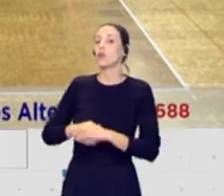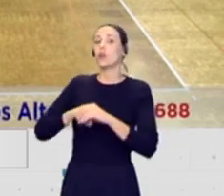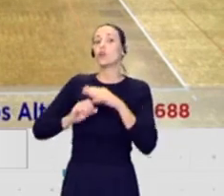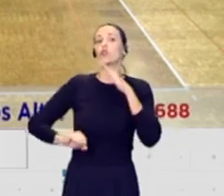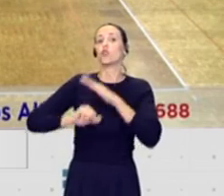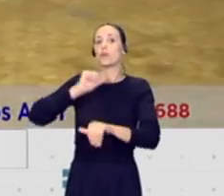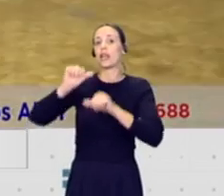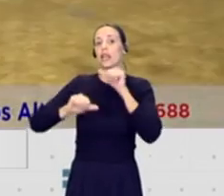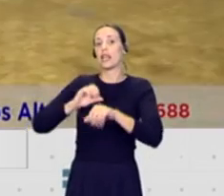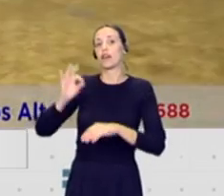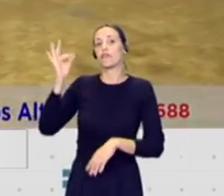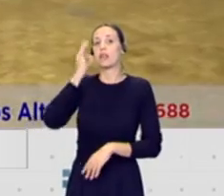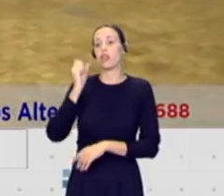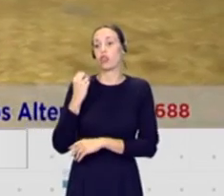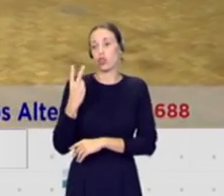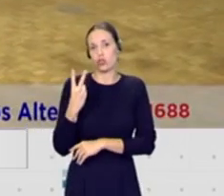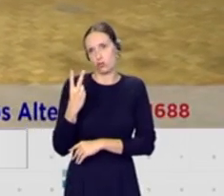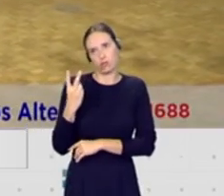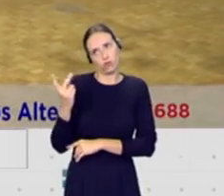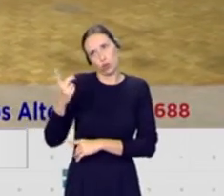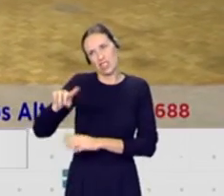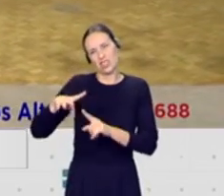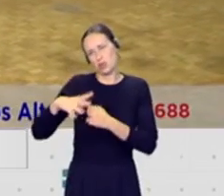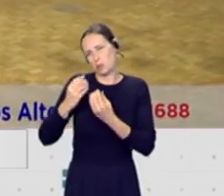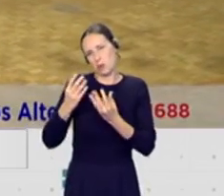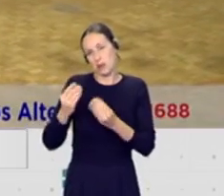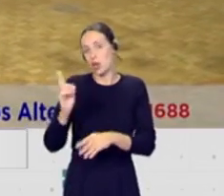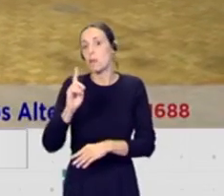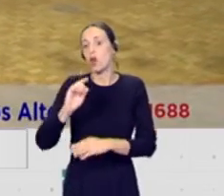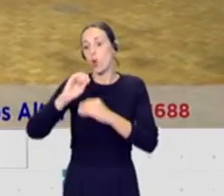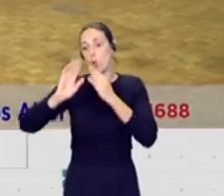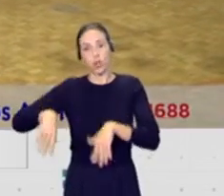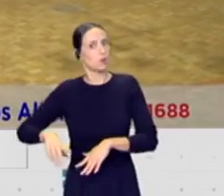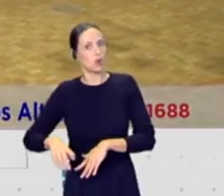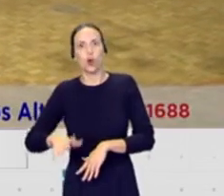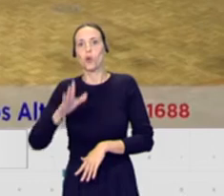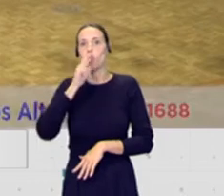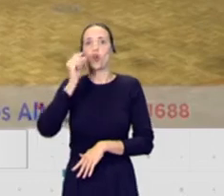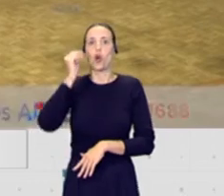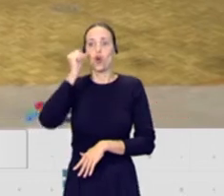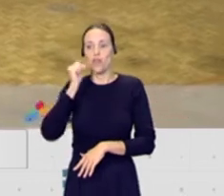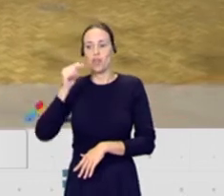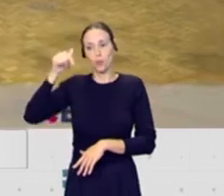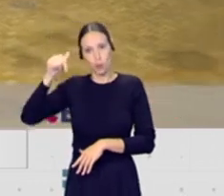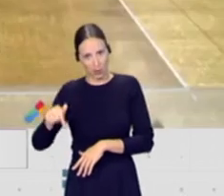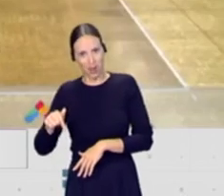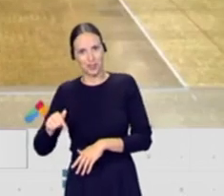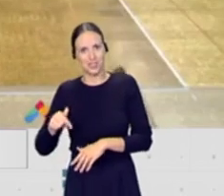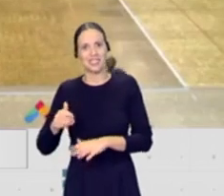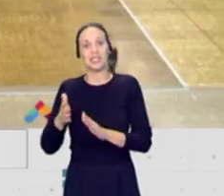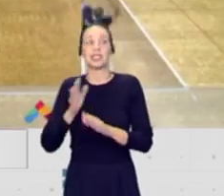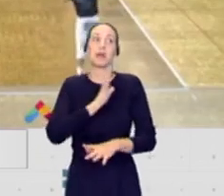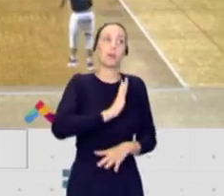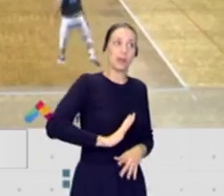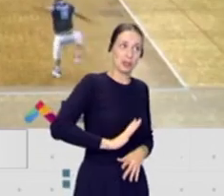dices, no va bien la cosa, de hecho han perdido, pero no son colistas, el obvio está por debajo de ustedes, de momento. De momento. Y la próxima jornada